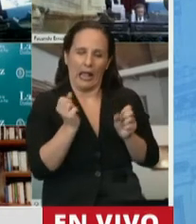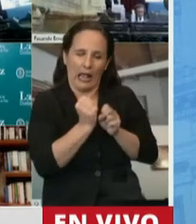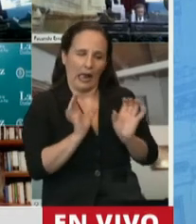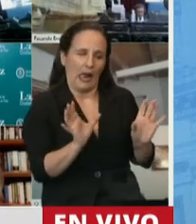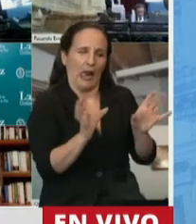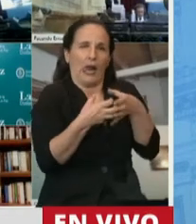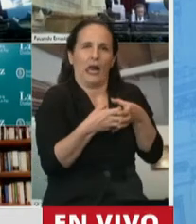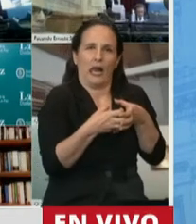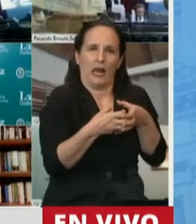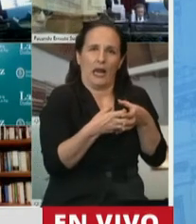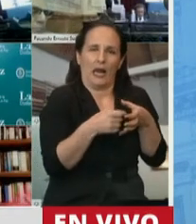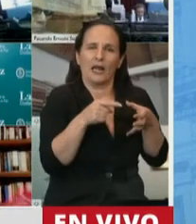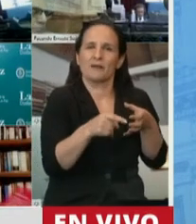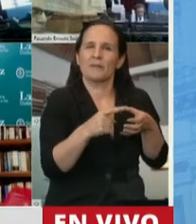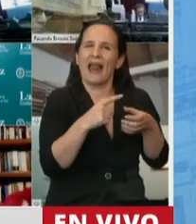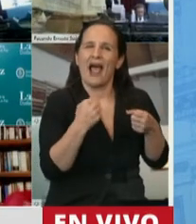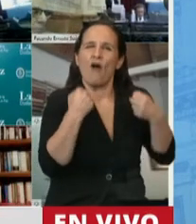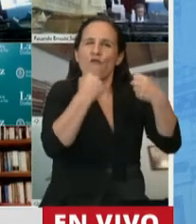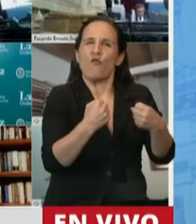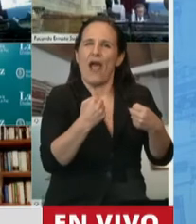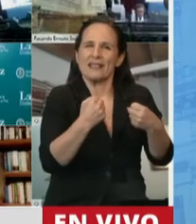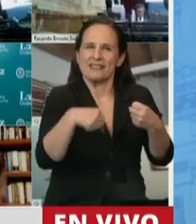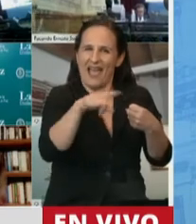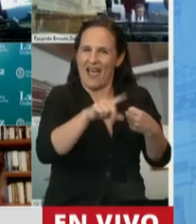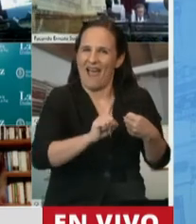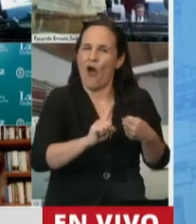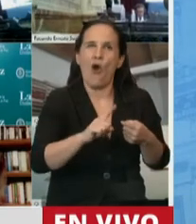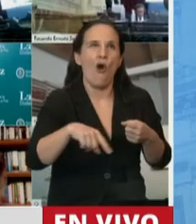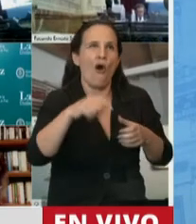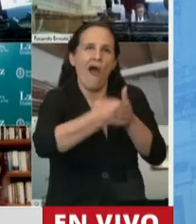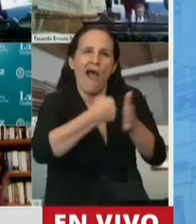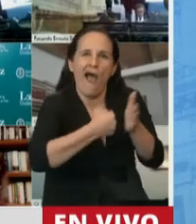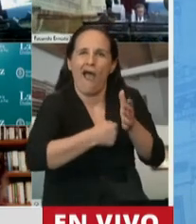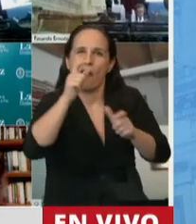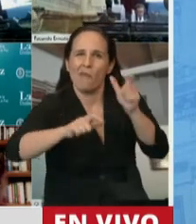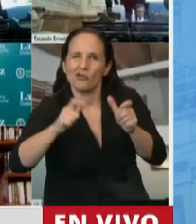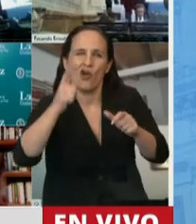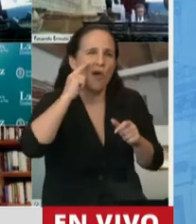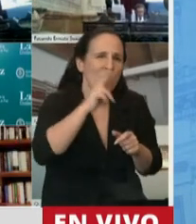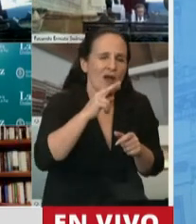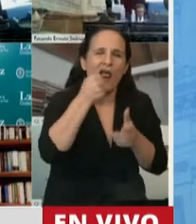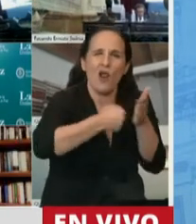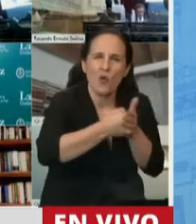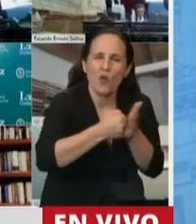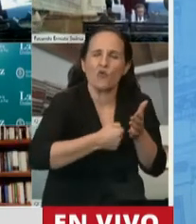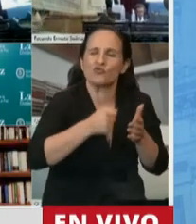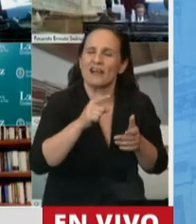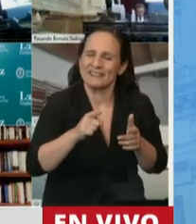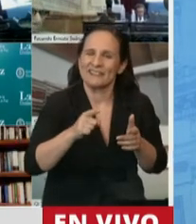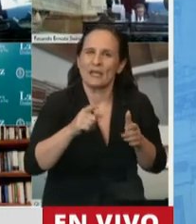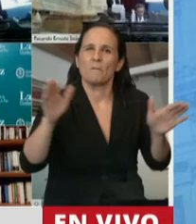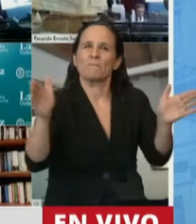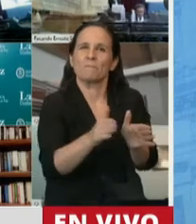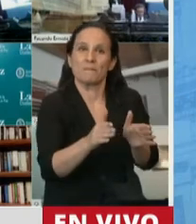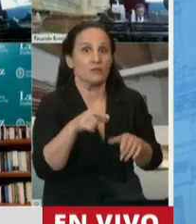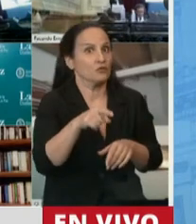disminuir la fuerza o la capacidad de resistencia y de lucha de las trabajadoras y los trabajadores. Y creo que eso